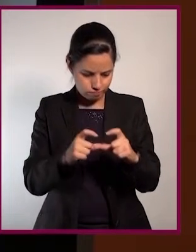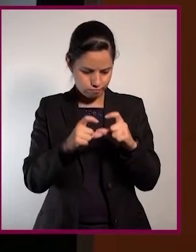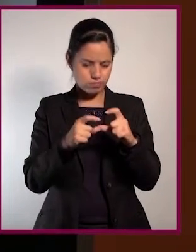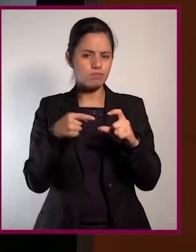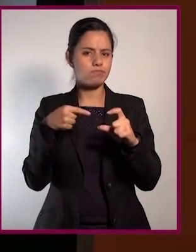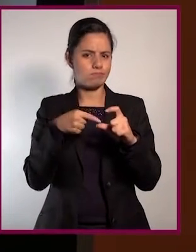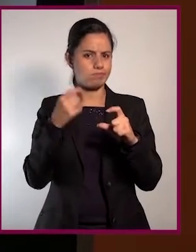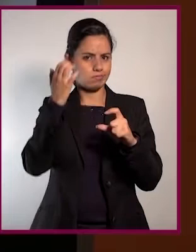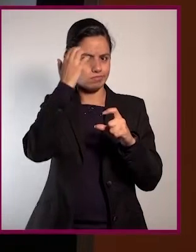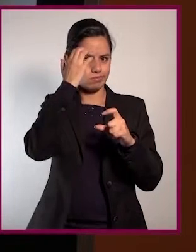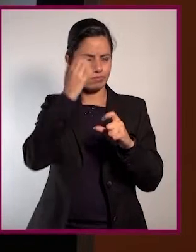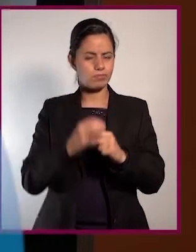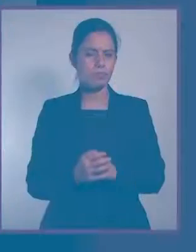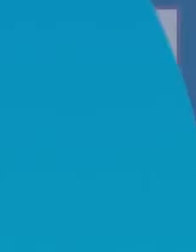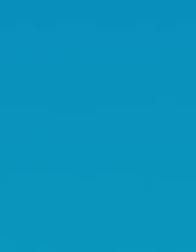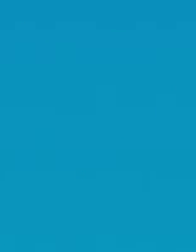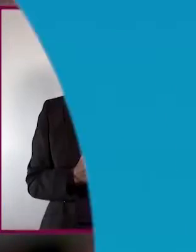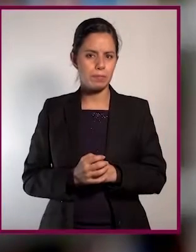qué evitar, ¿no?